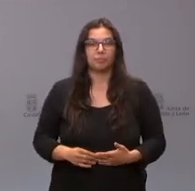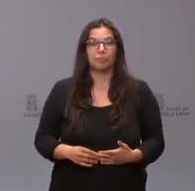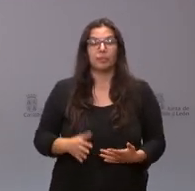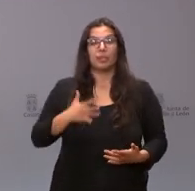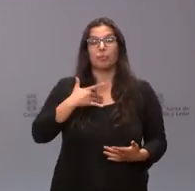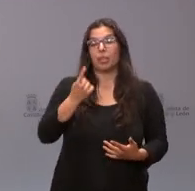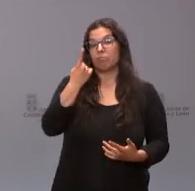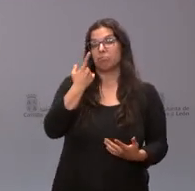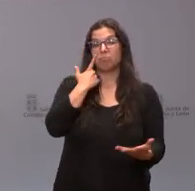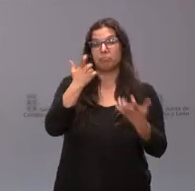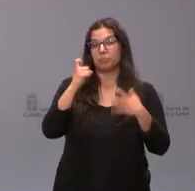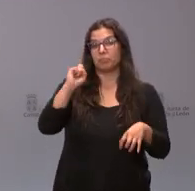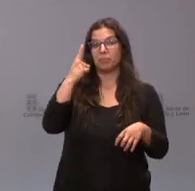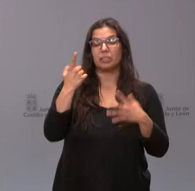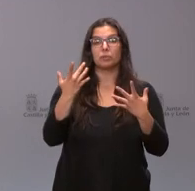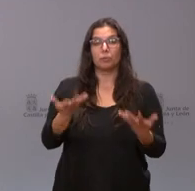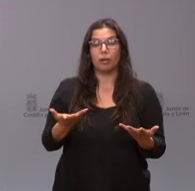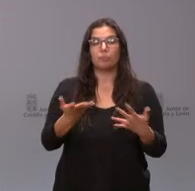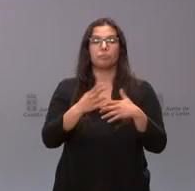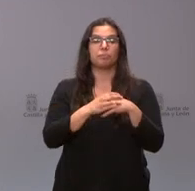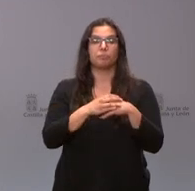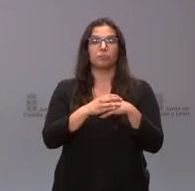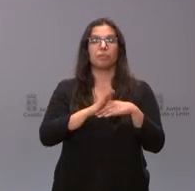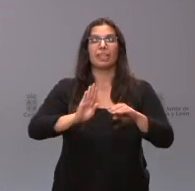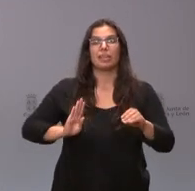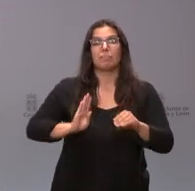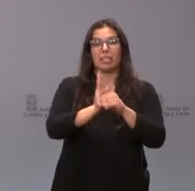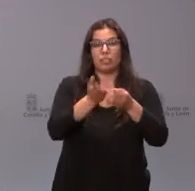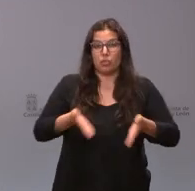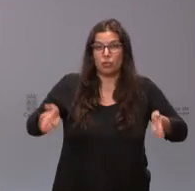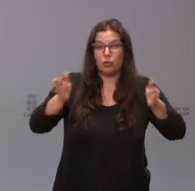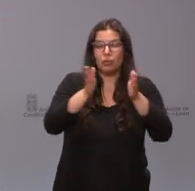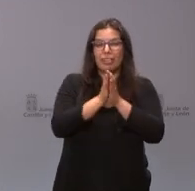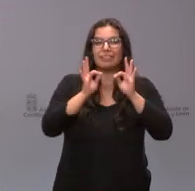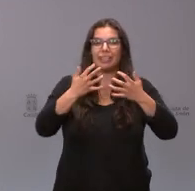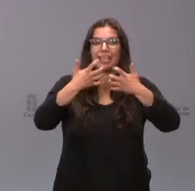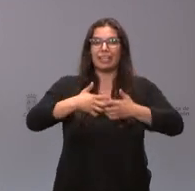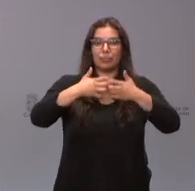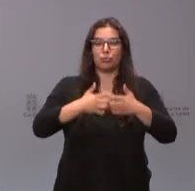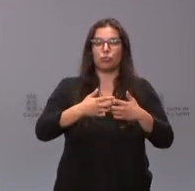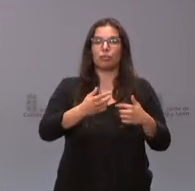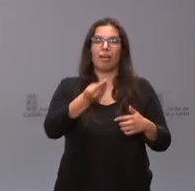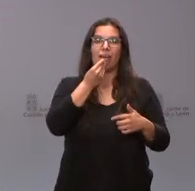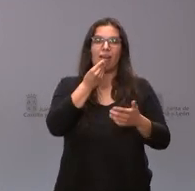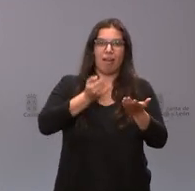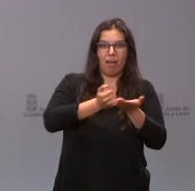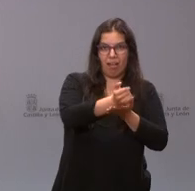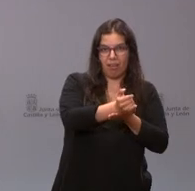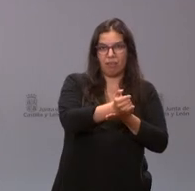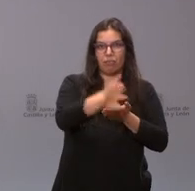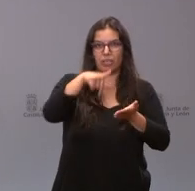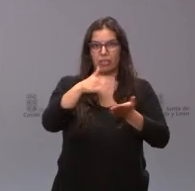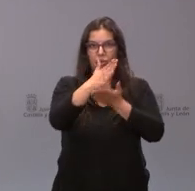destacable de todos ellos es el conjunto de inversiones en la industria agroalimentaria de nuestra comunidad autónoma